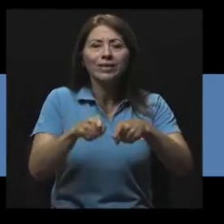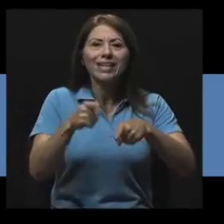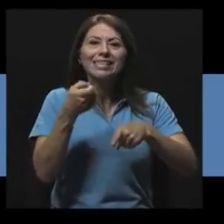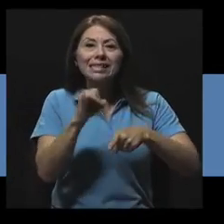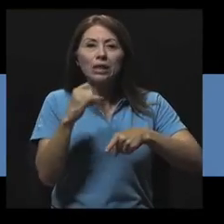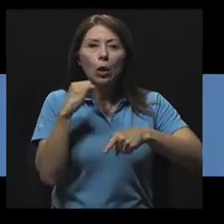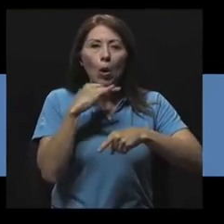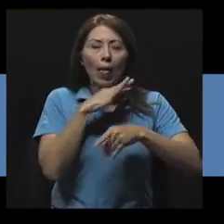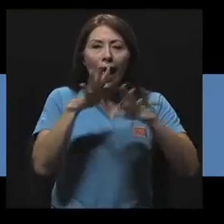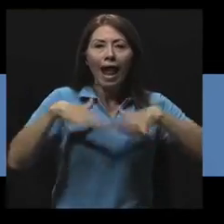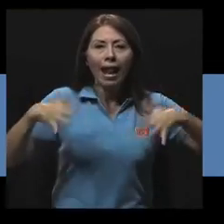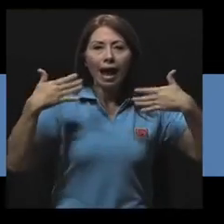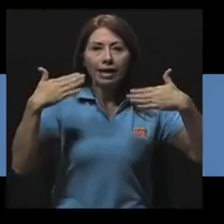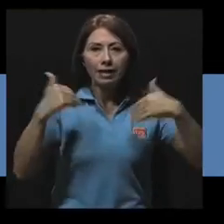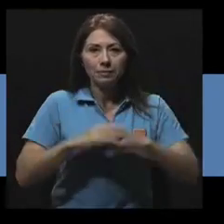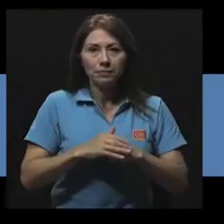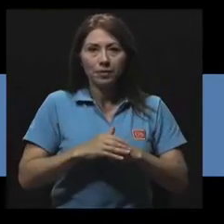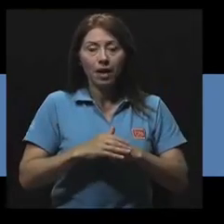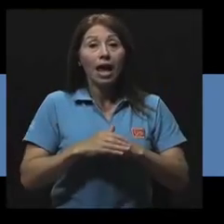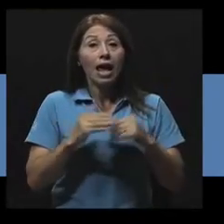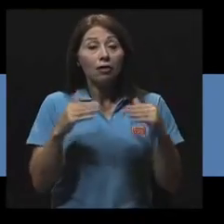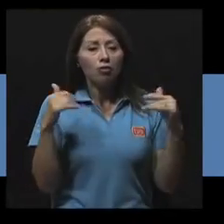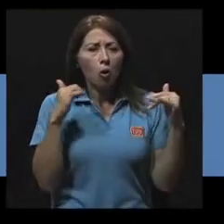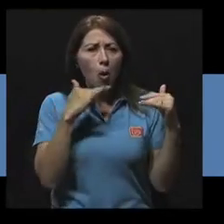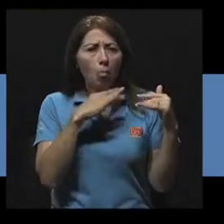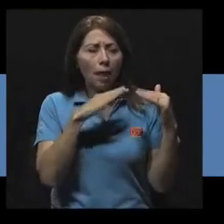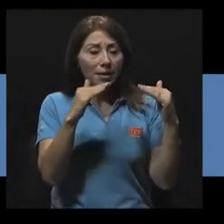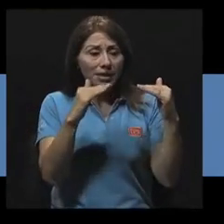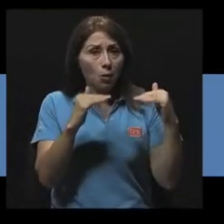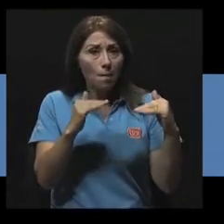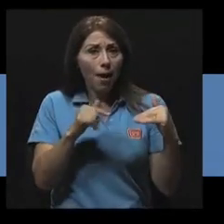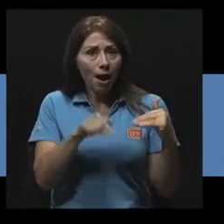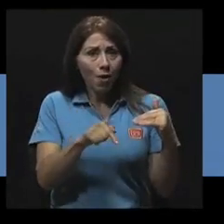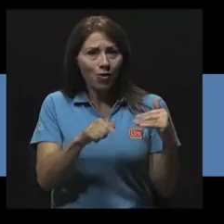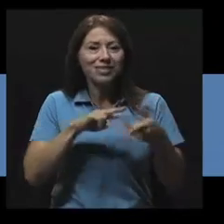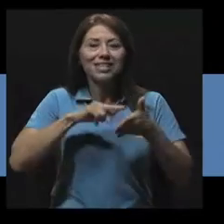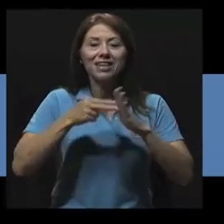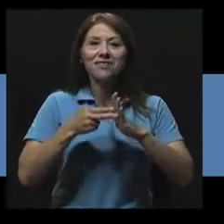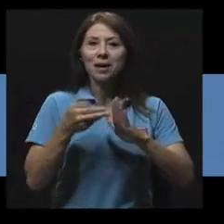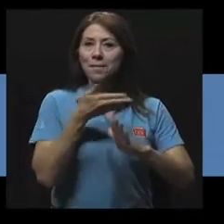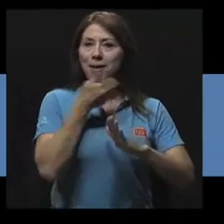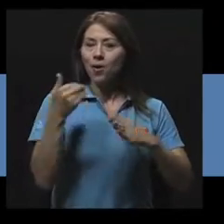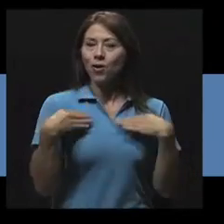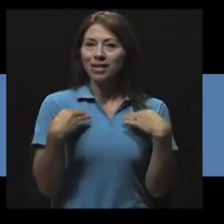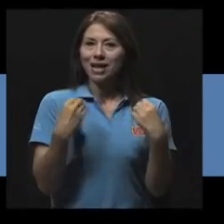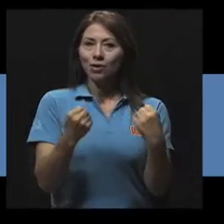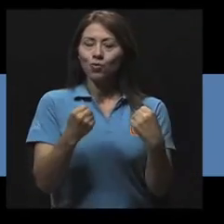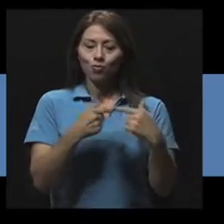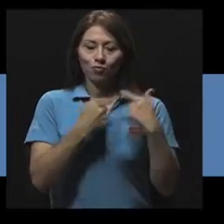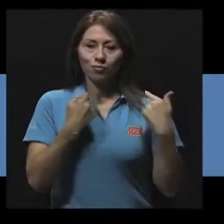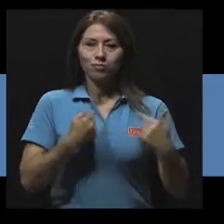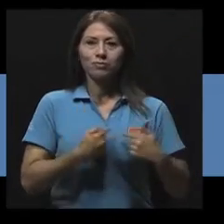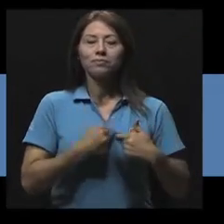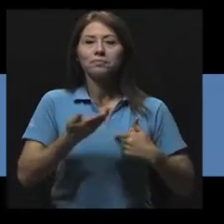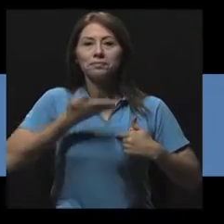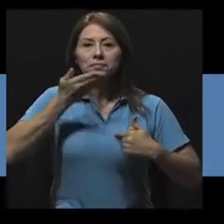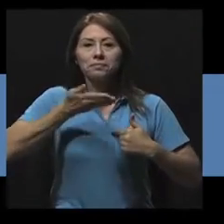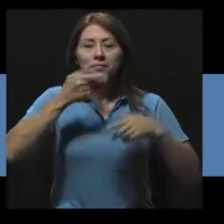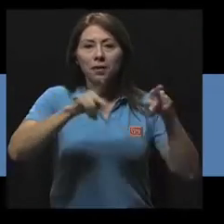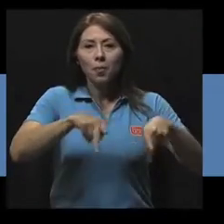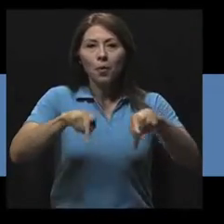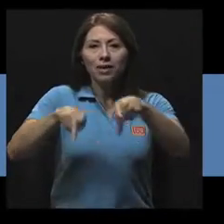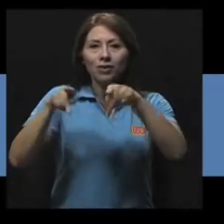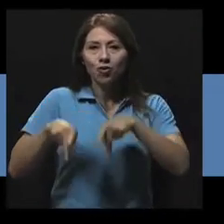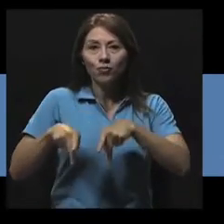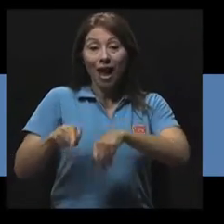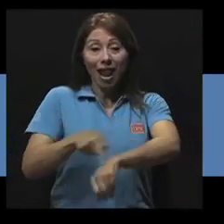contaminación del aire. Cuanto más bajos sean los niveles de contaminación del aire, mejor será la salud cardiovascular y respiratoria